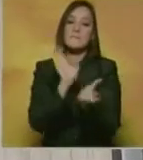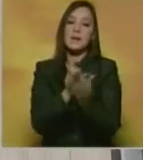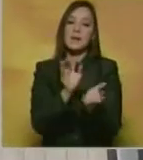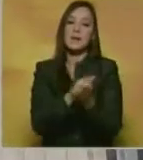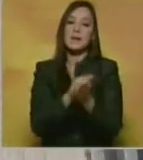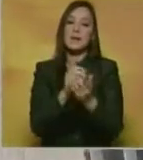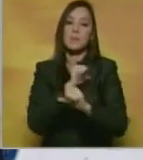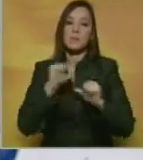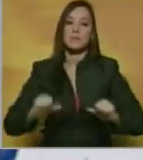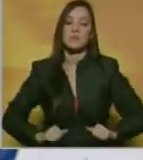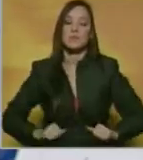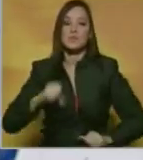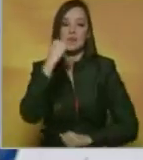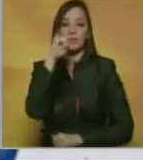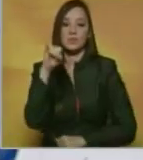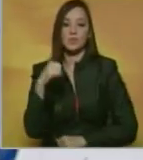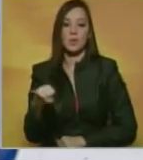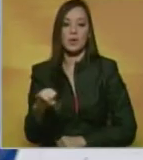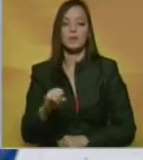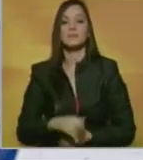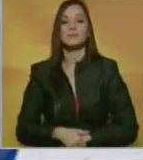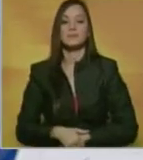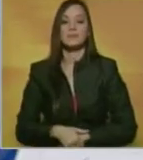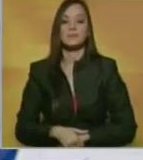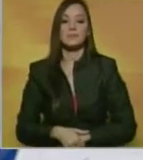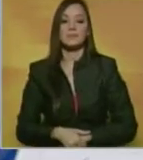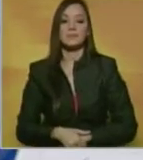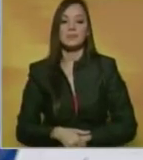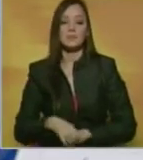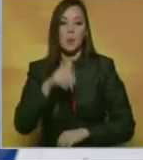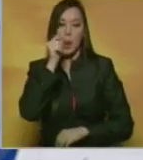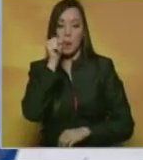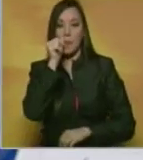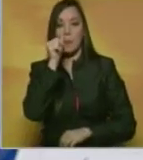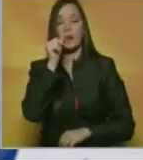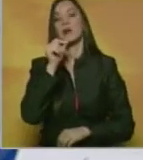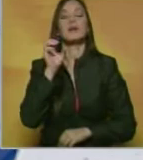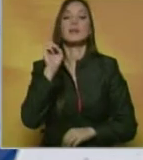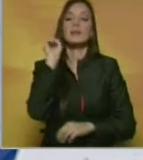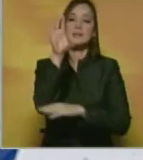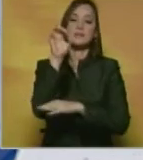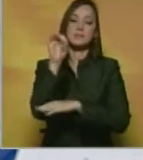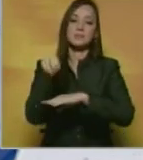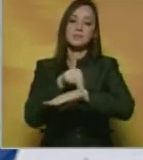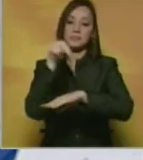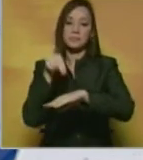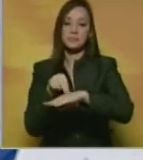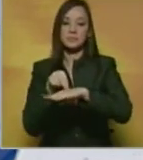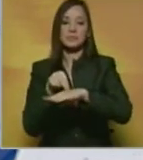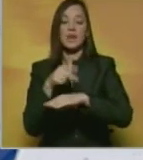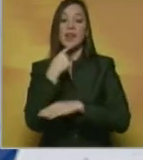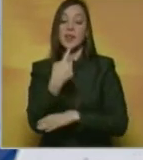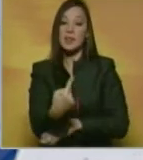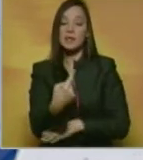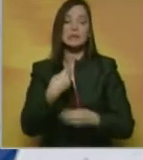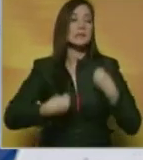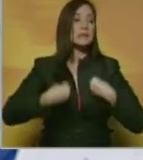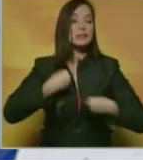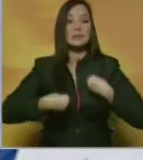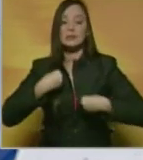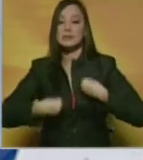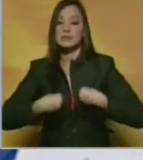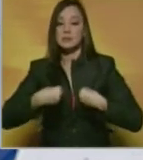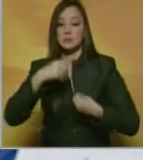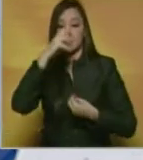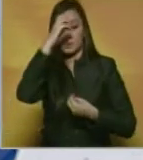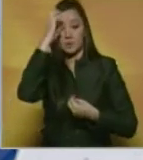El Zulia. El candidato a la reelección de la Asamblea Nacional, Alfonso Marquina, por la unidad, calificó de desesperadas las